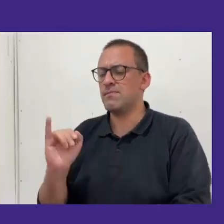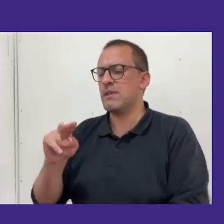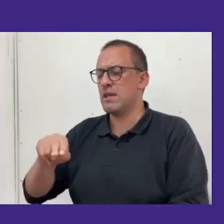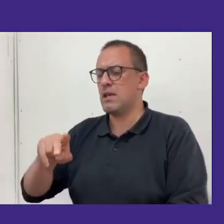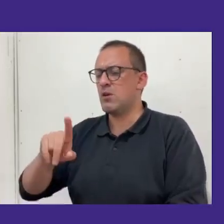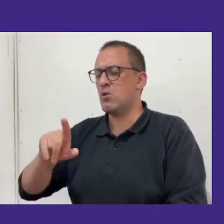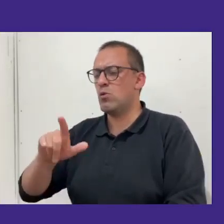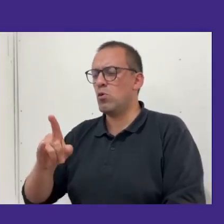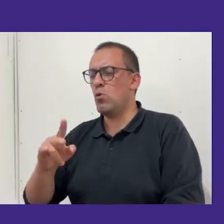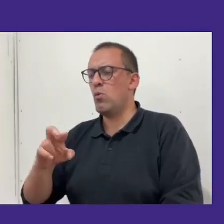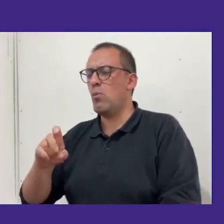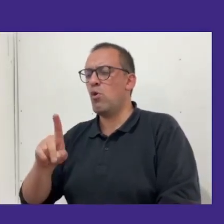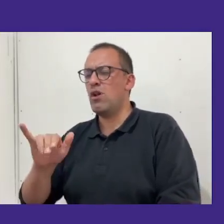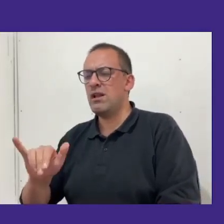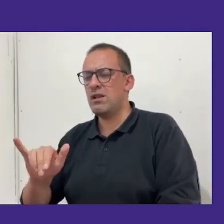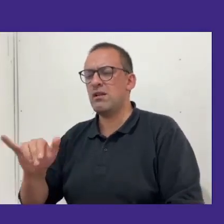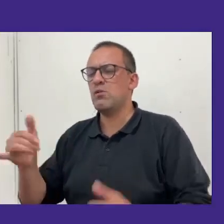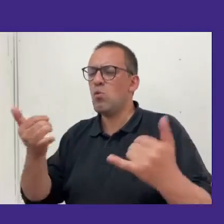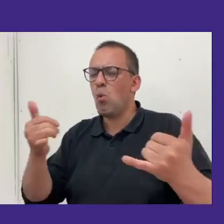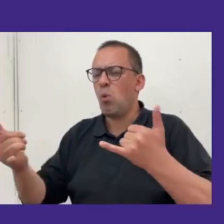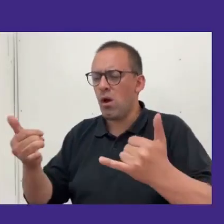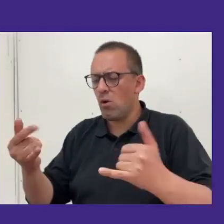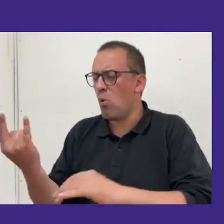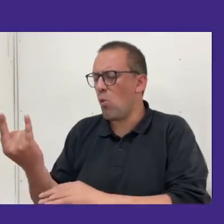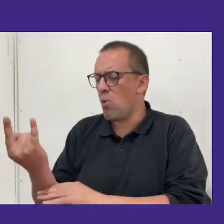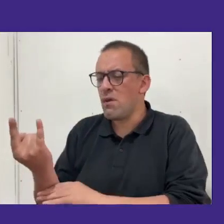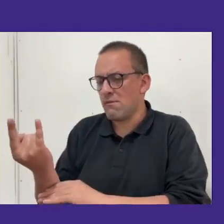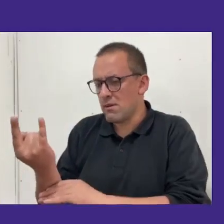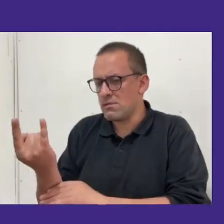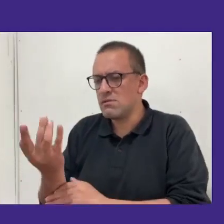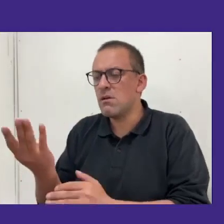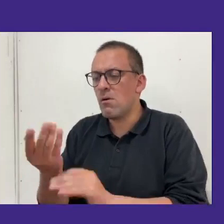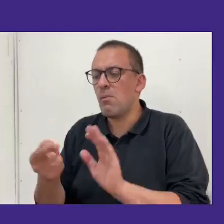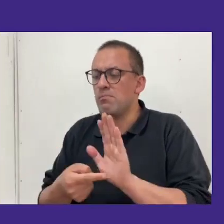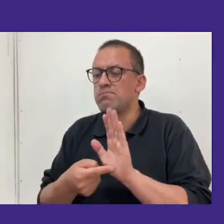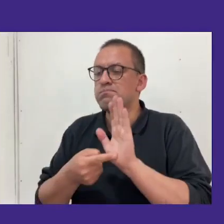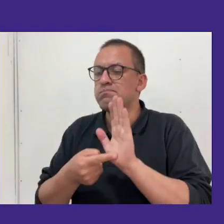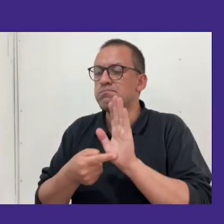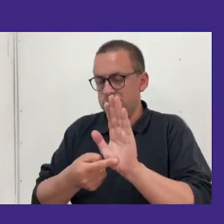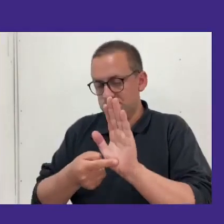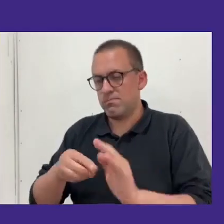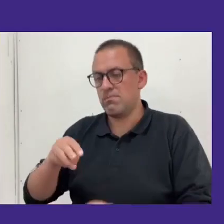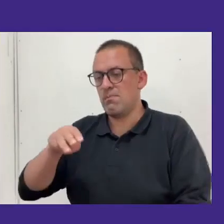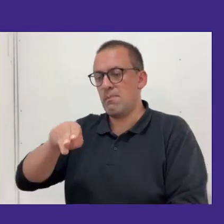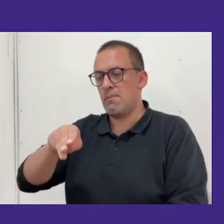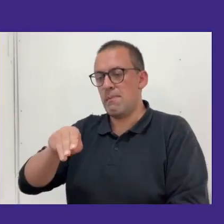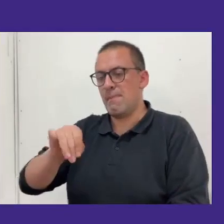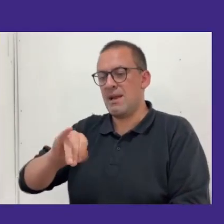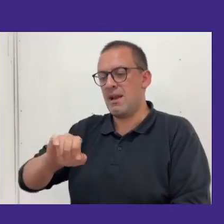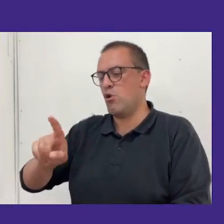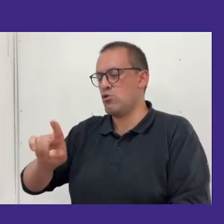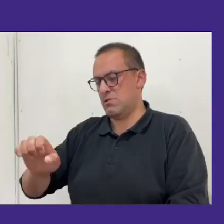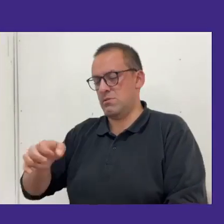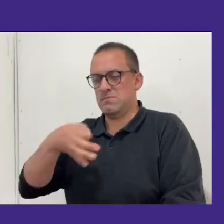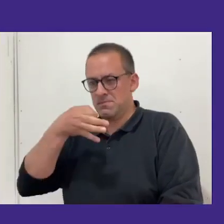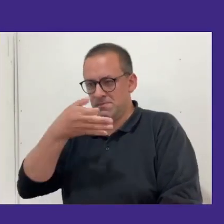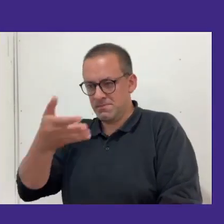Universitario, así que adelante María José, el micrófono está volvido.